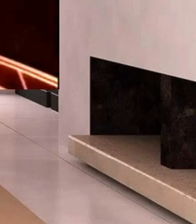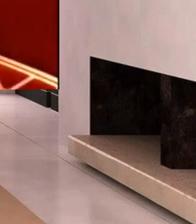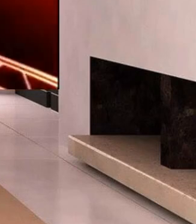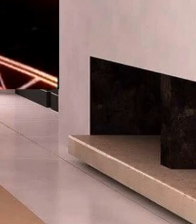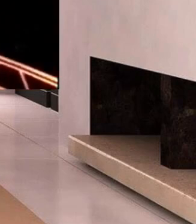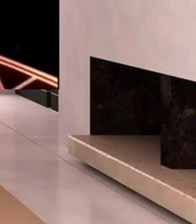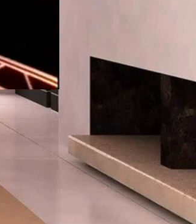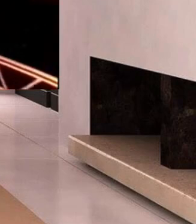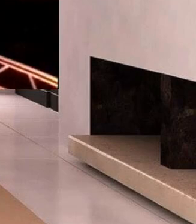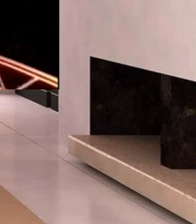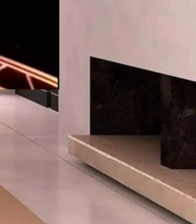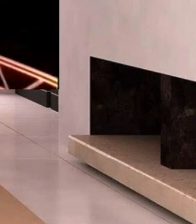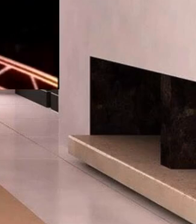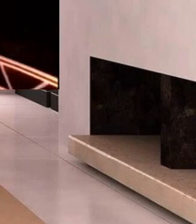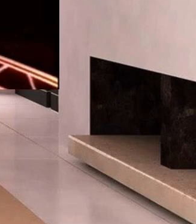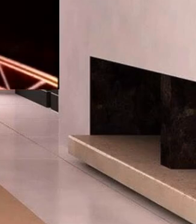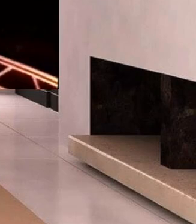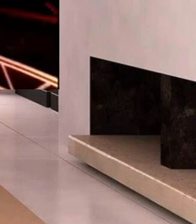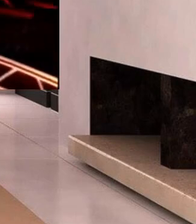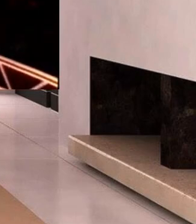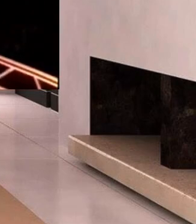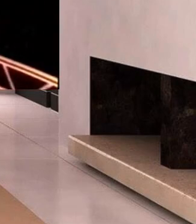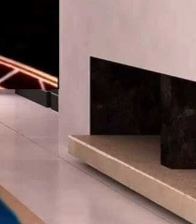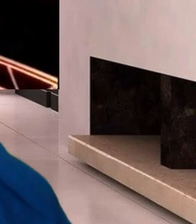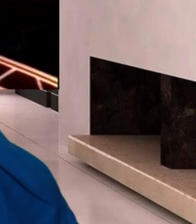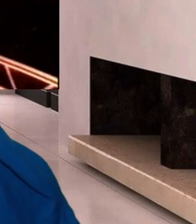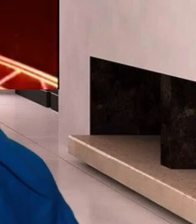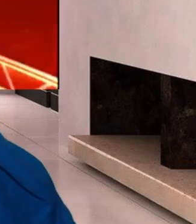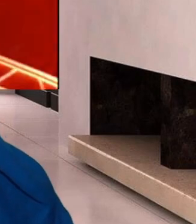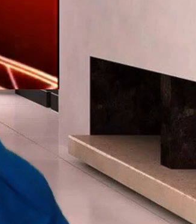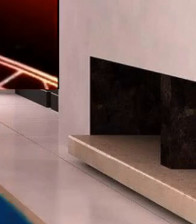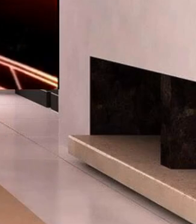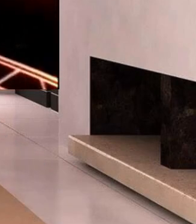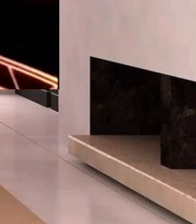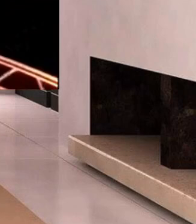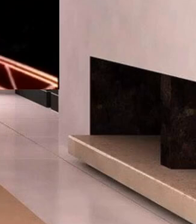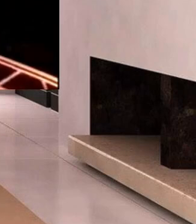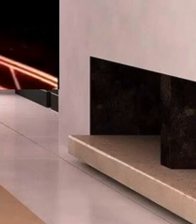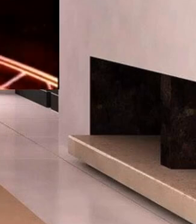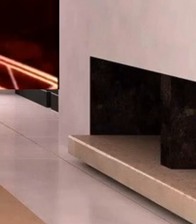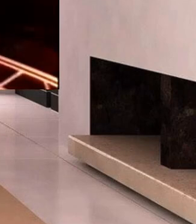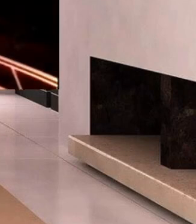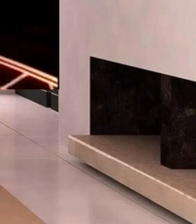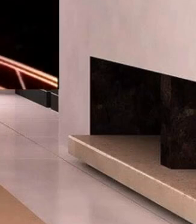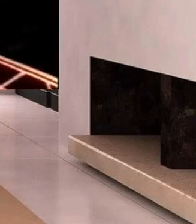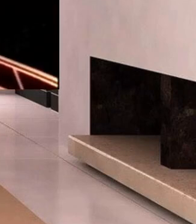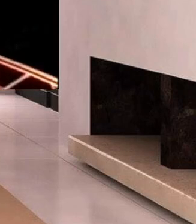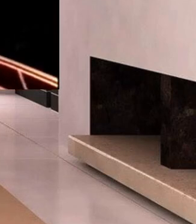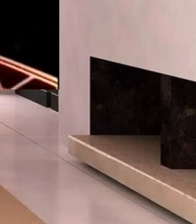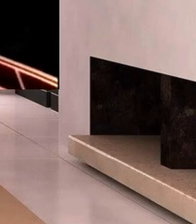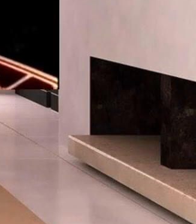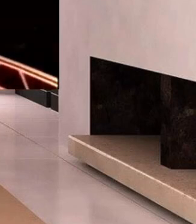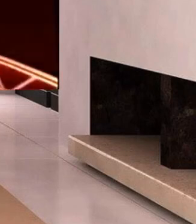en el desfile cívico-militar. Hoy el presidente da un duro discurso en contra de la